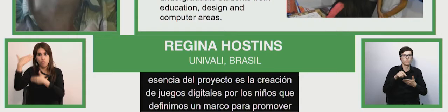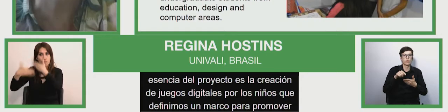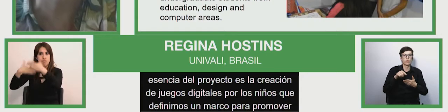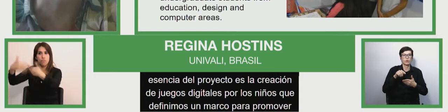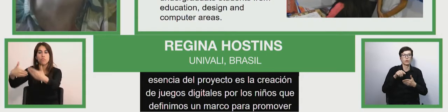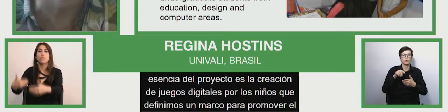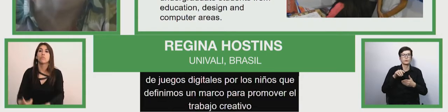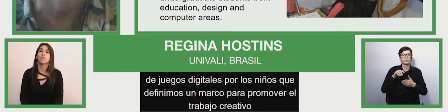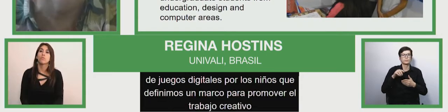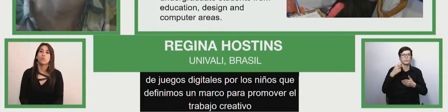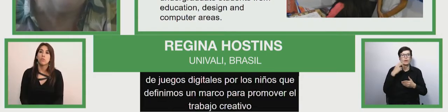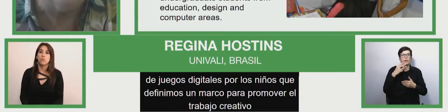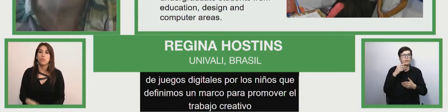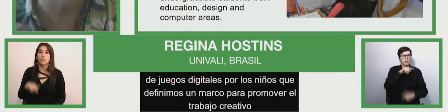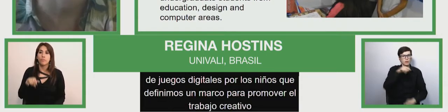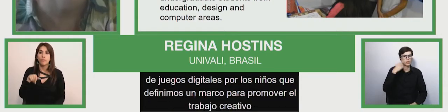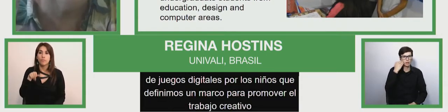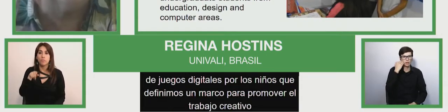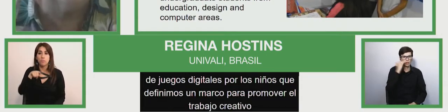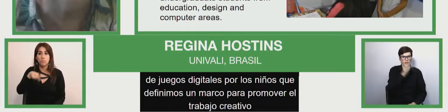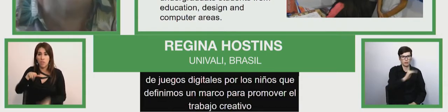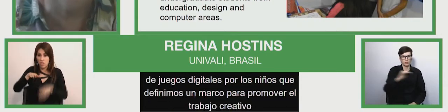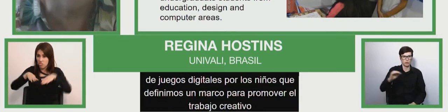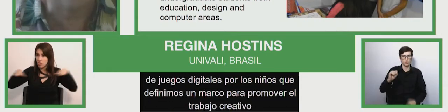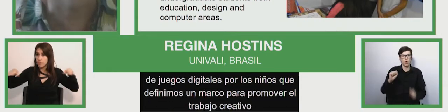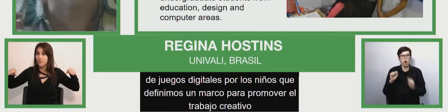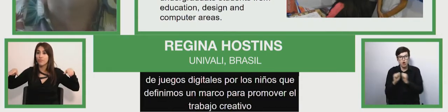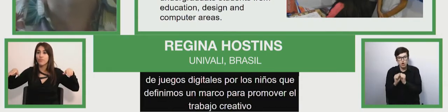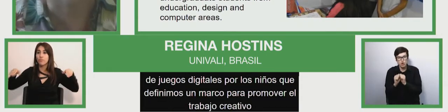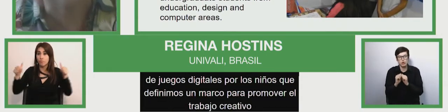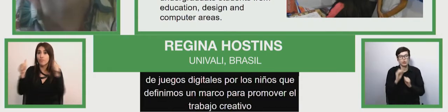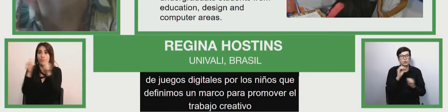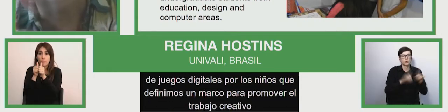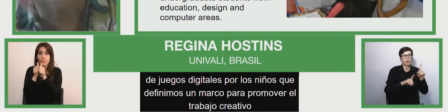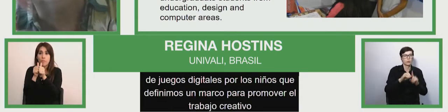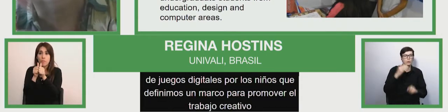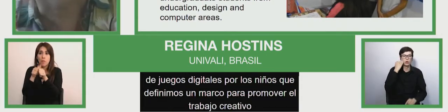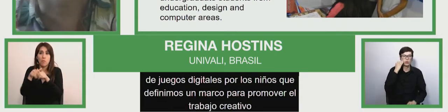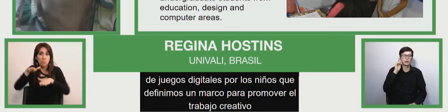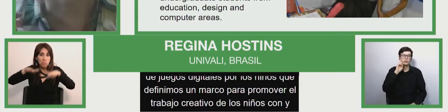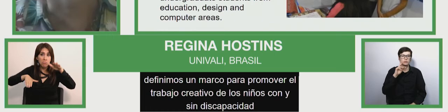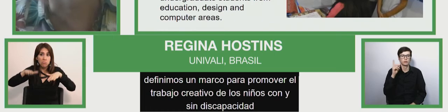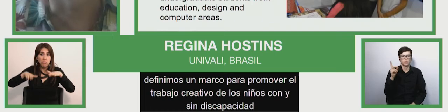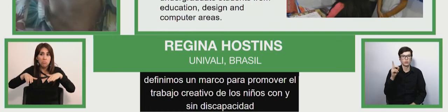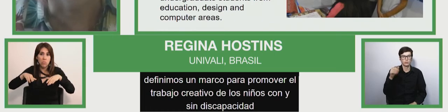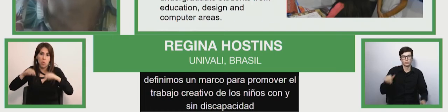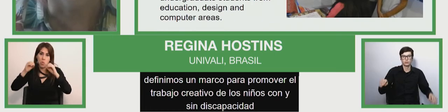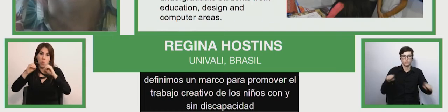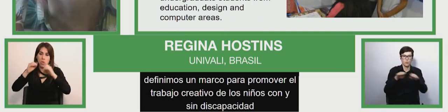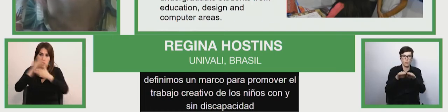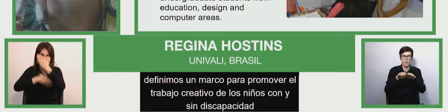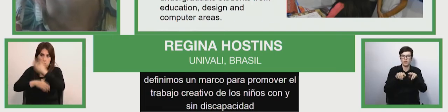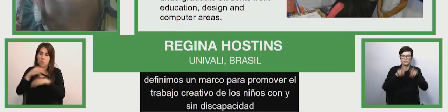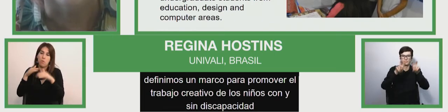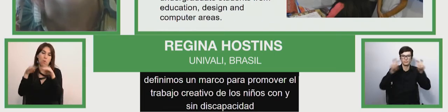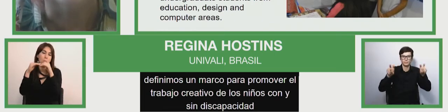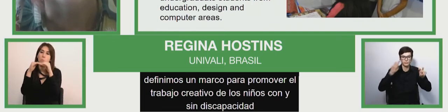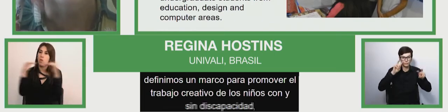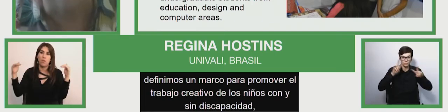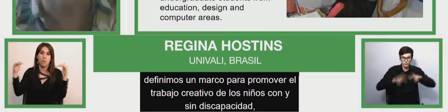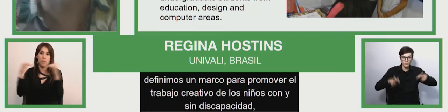y creativo de los niños con y sin discapacidades. En el contexto de investigadores,